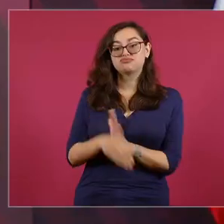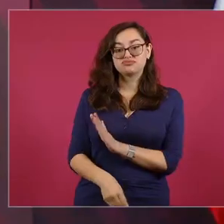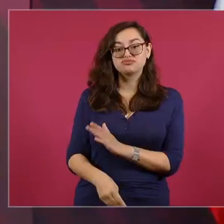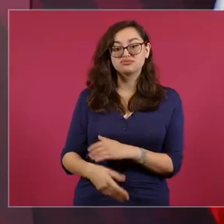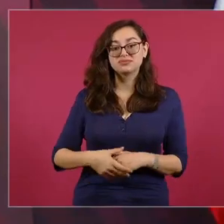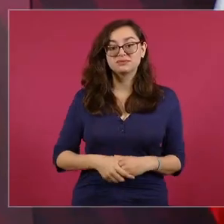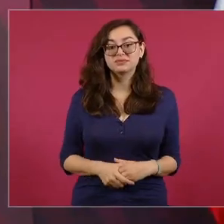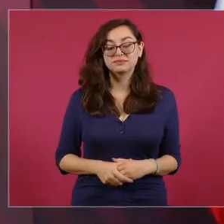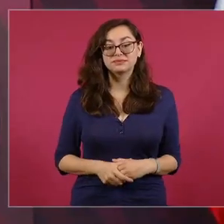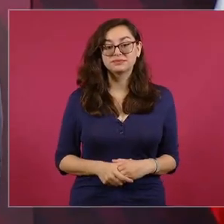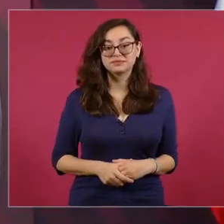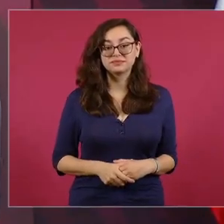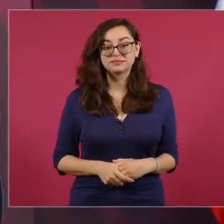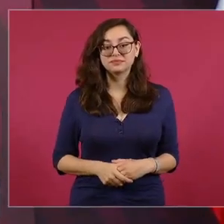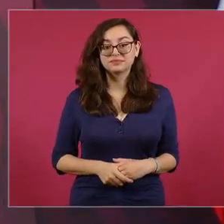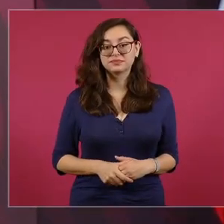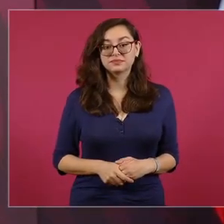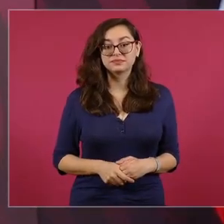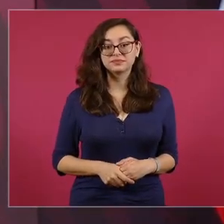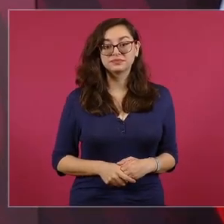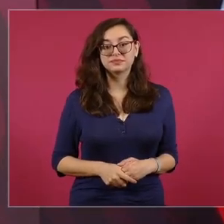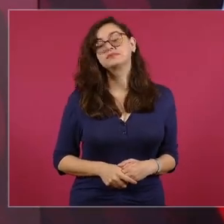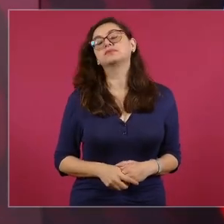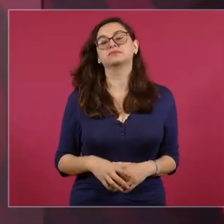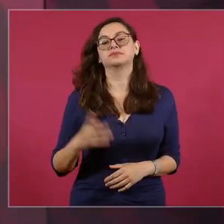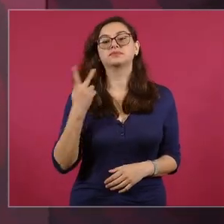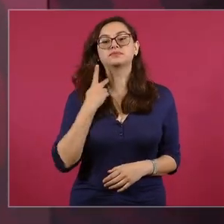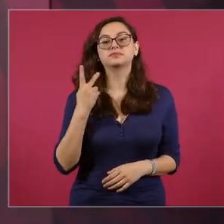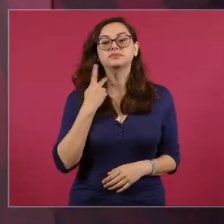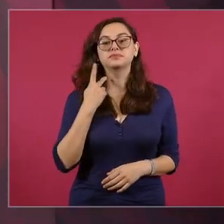La política significa